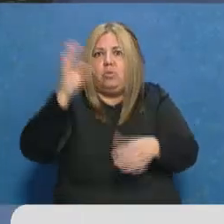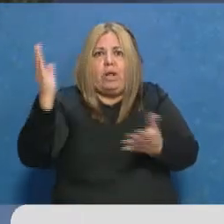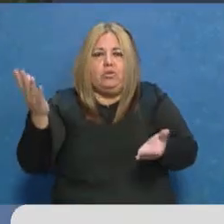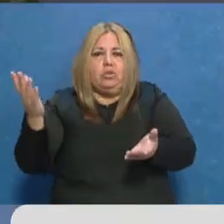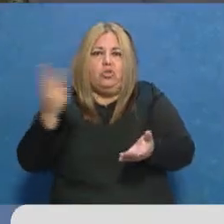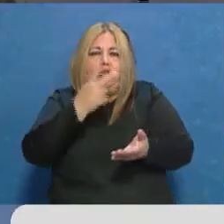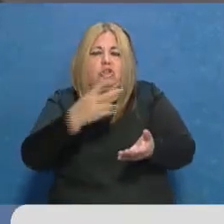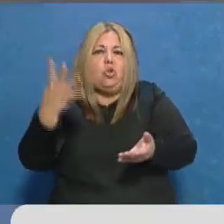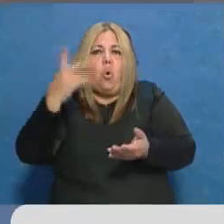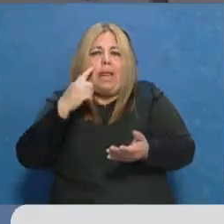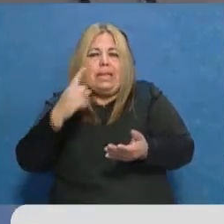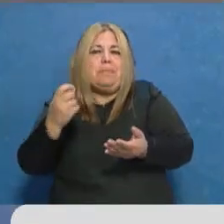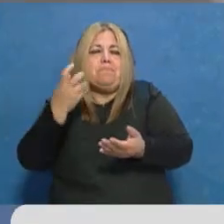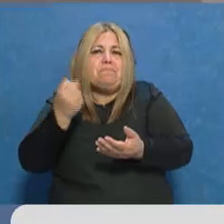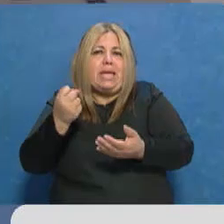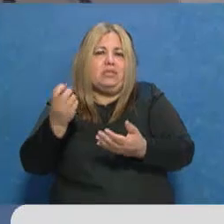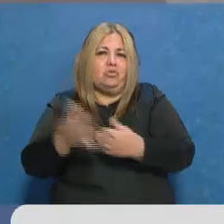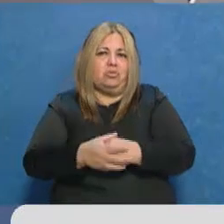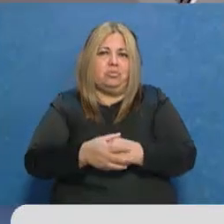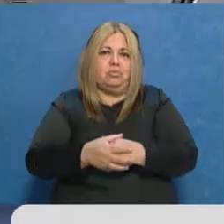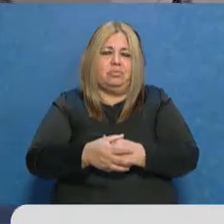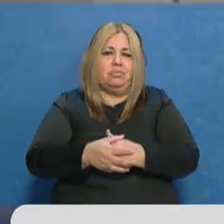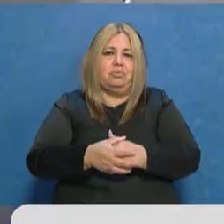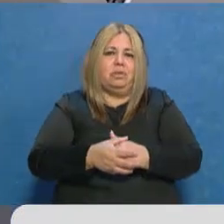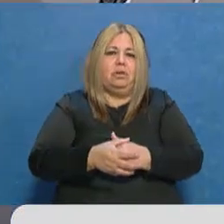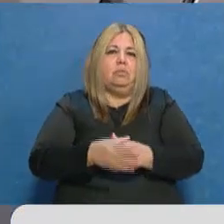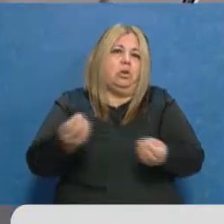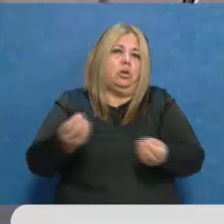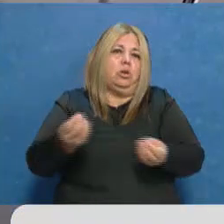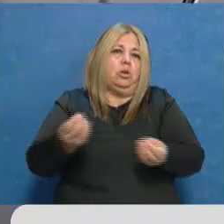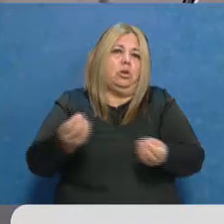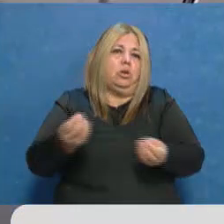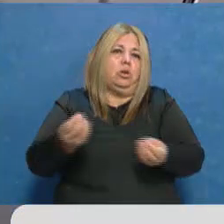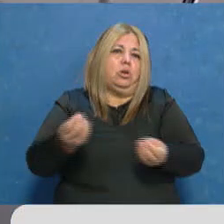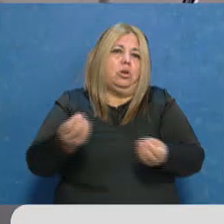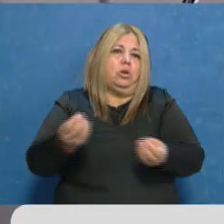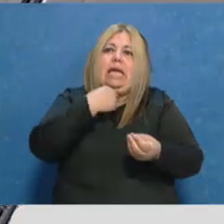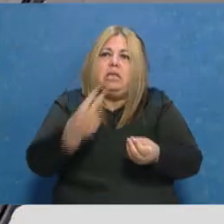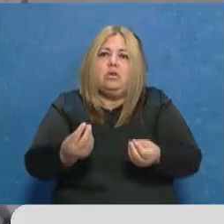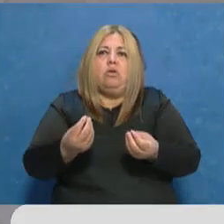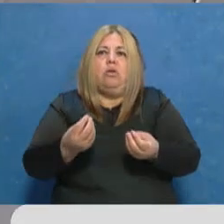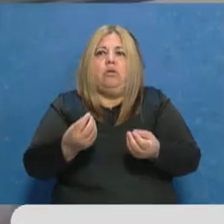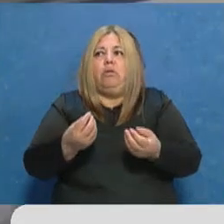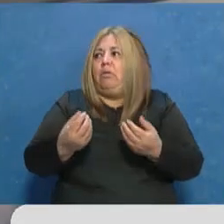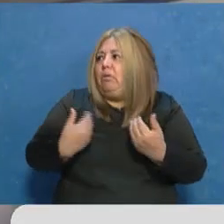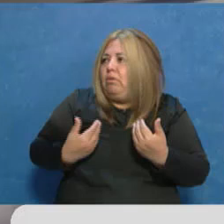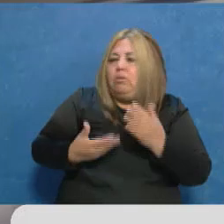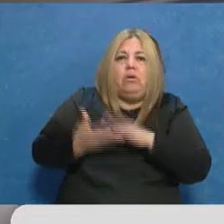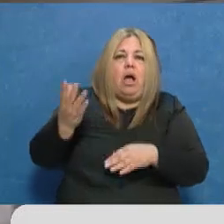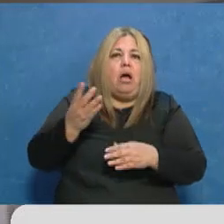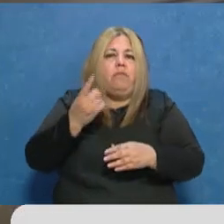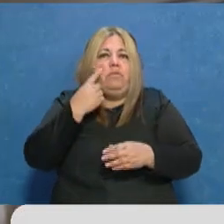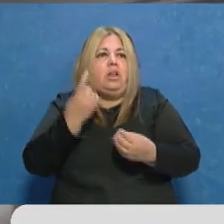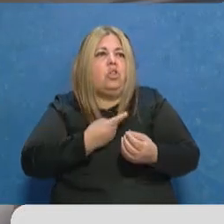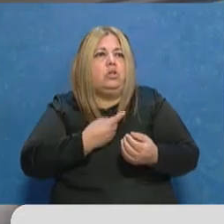pandemia genera una angustia en todos nosotros, porque tenés hijitos, tenés familia, no sabes a dónde te vas a ir a vivir, cuándo te entregan tu